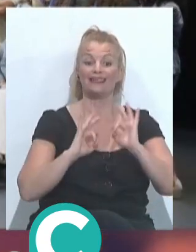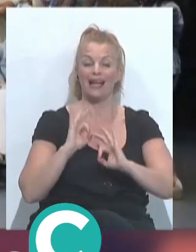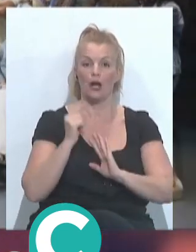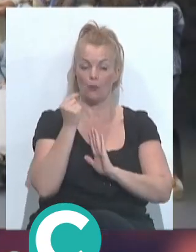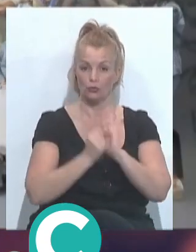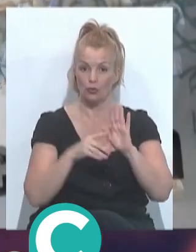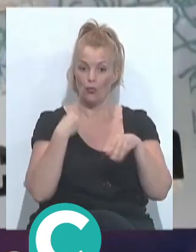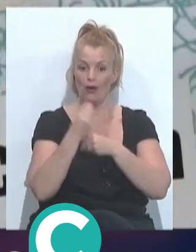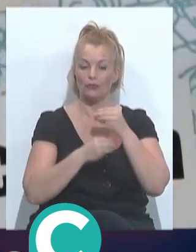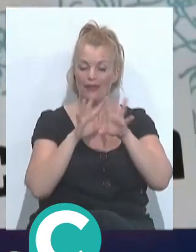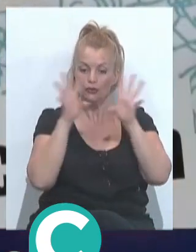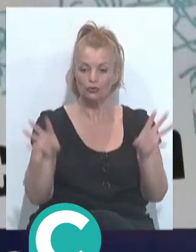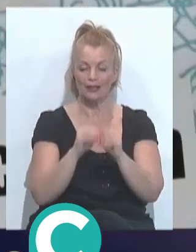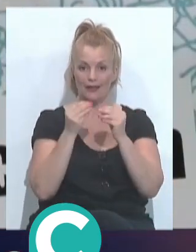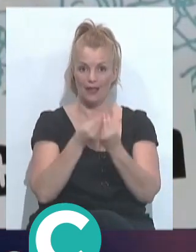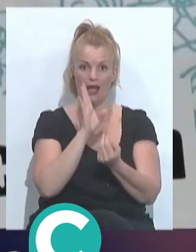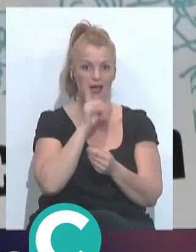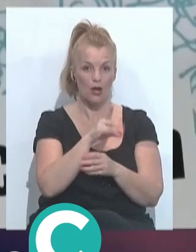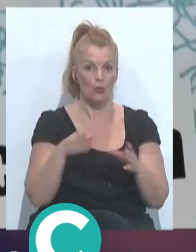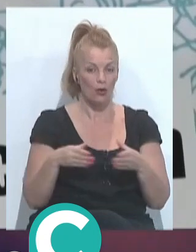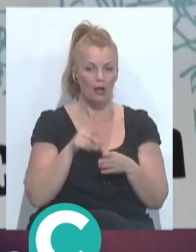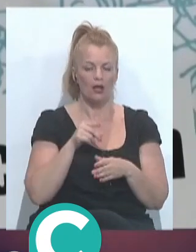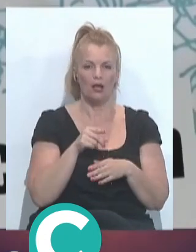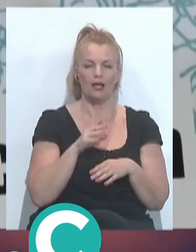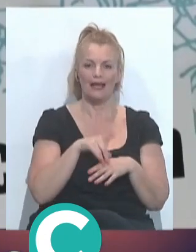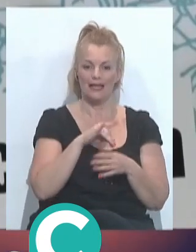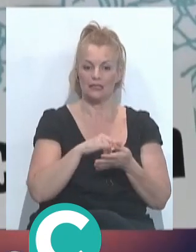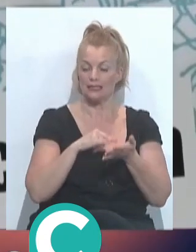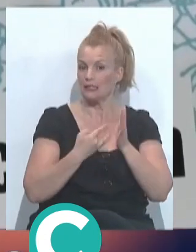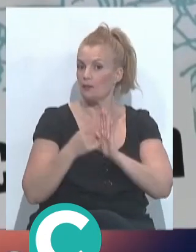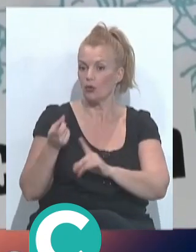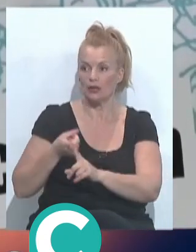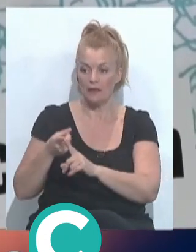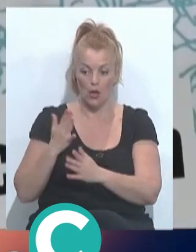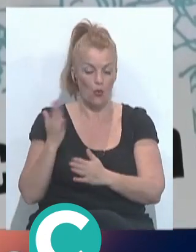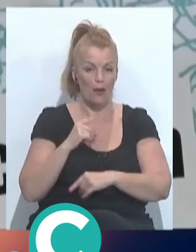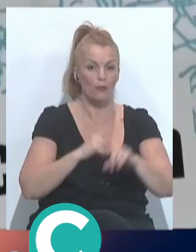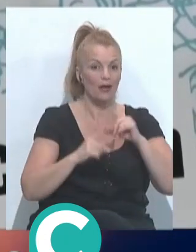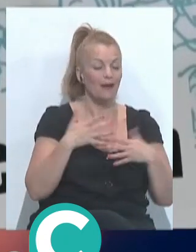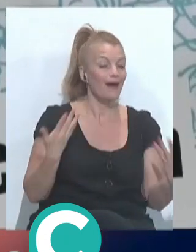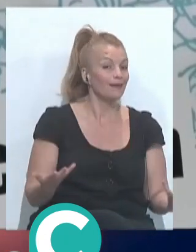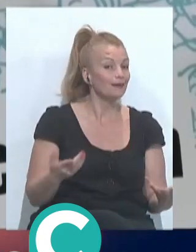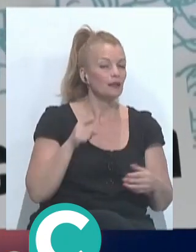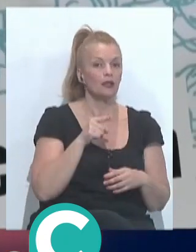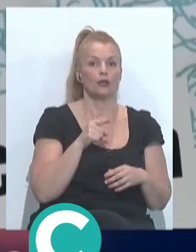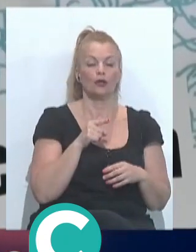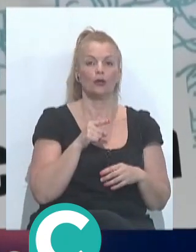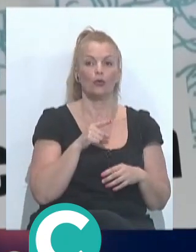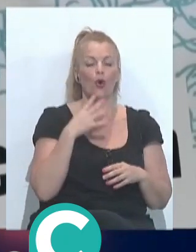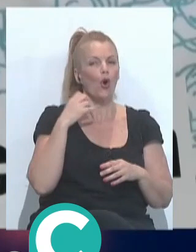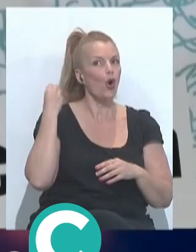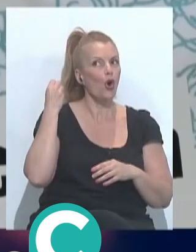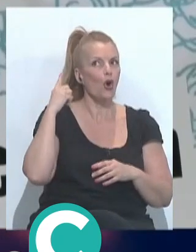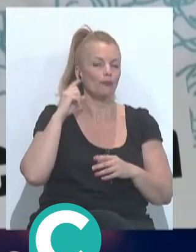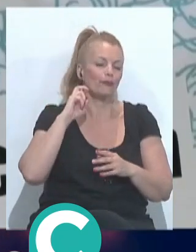cuando se hace a la totalidad de las agrupaciones, evidentemente, nada que se está, ¿no? Ese es el sistema que utilizan y no hay problema. Lo malo es cuando, que otras